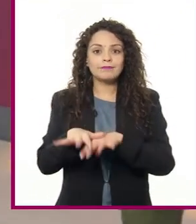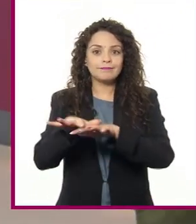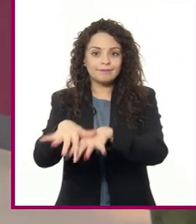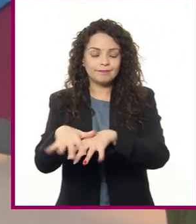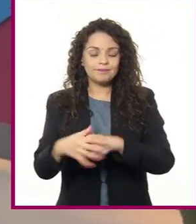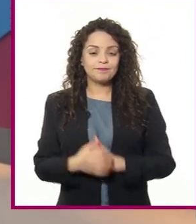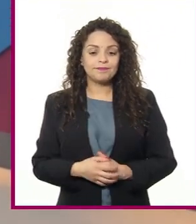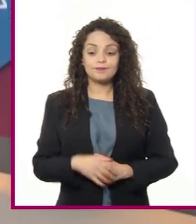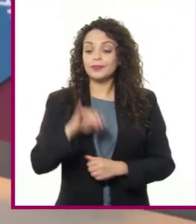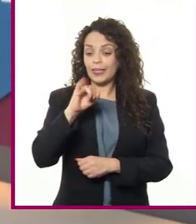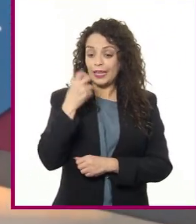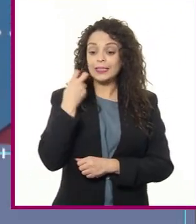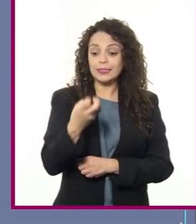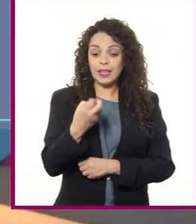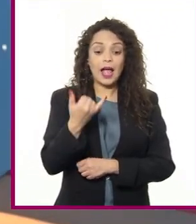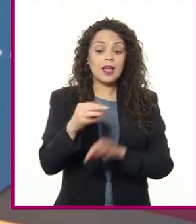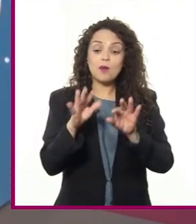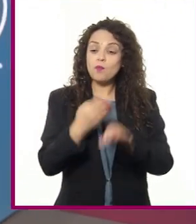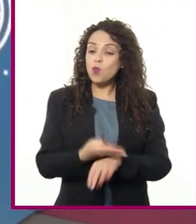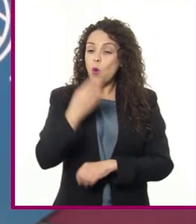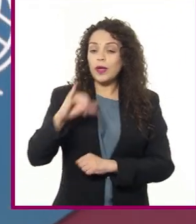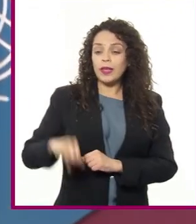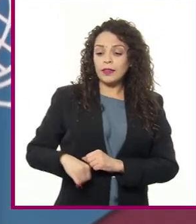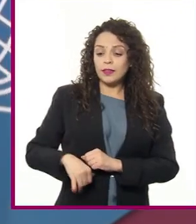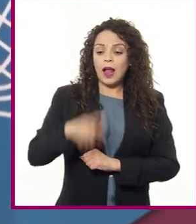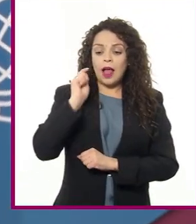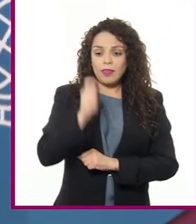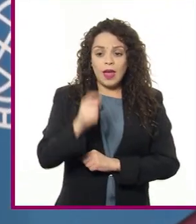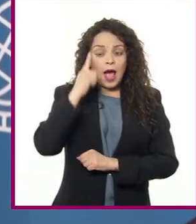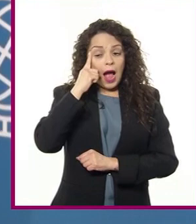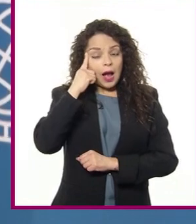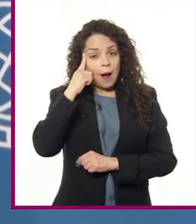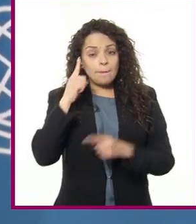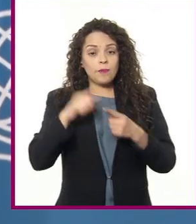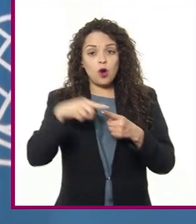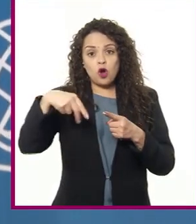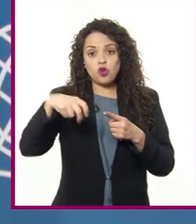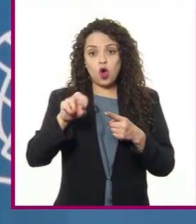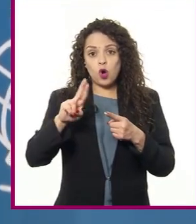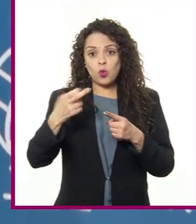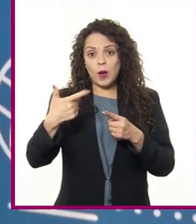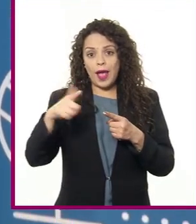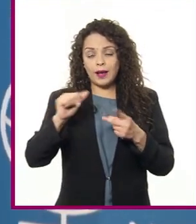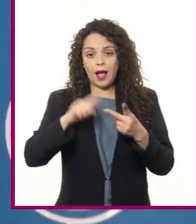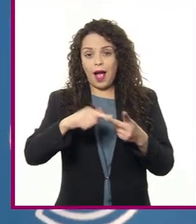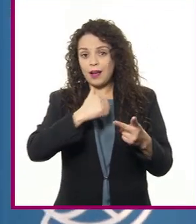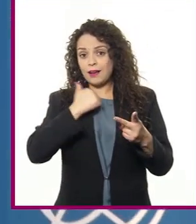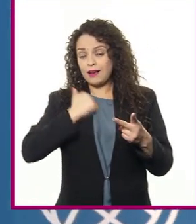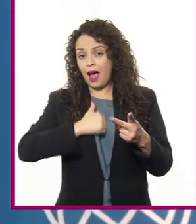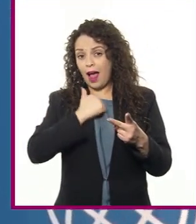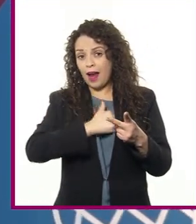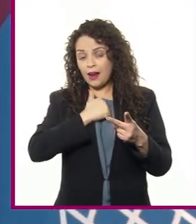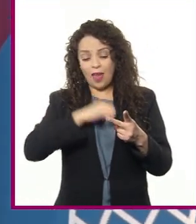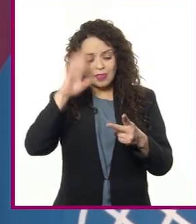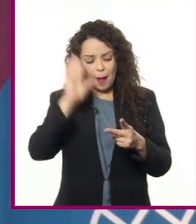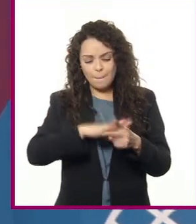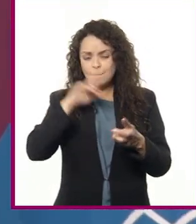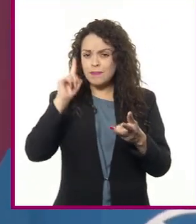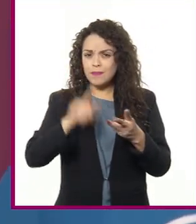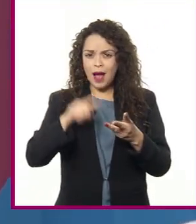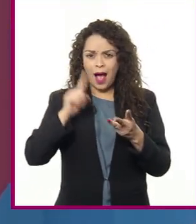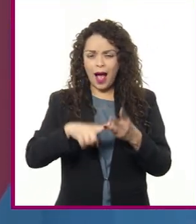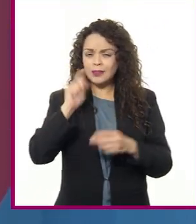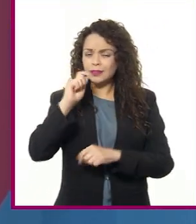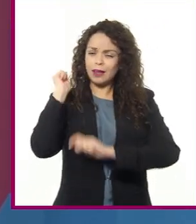Así es, y un dato muy interesante es que Japón, Noruega y Canadá tienen la mayor capacidad industrial de pesca,